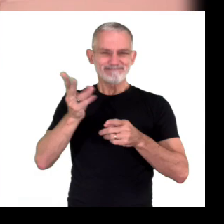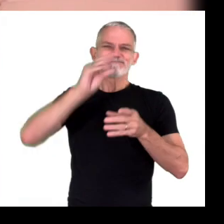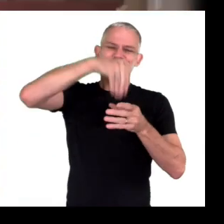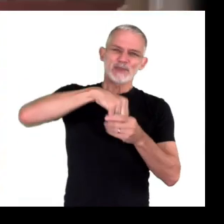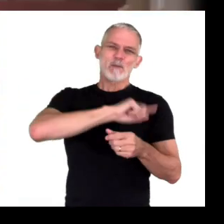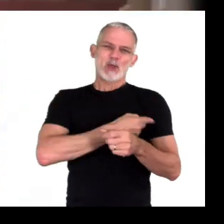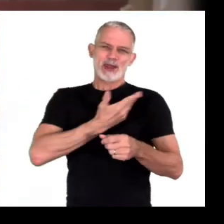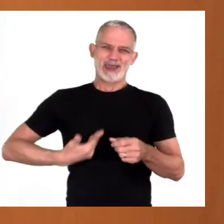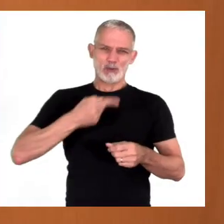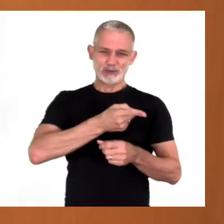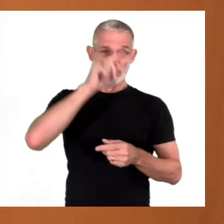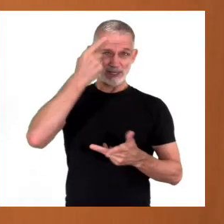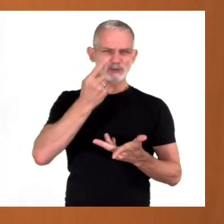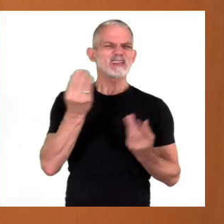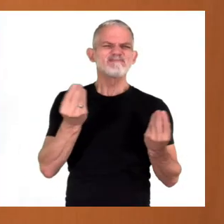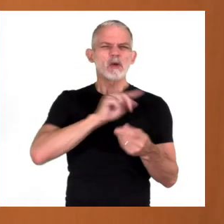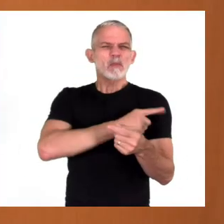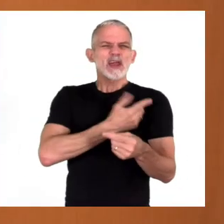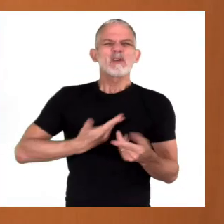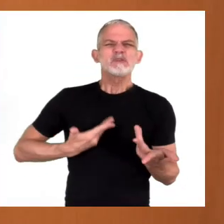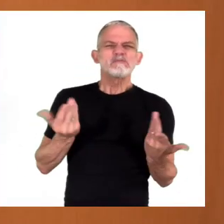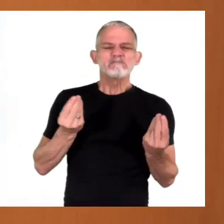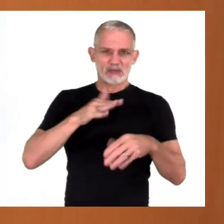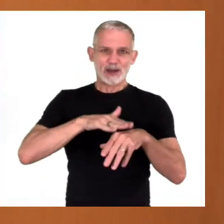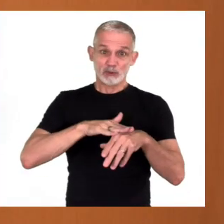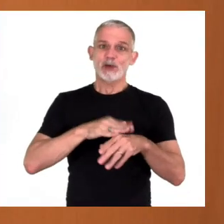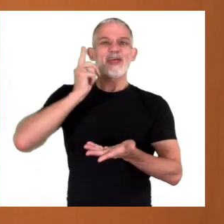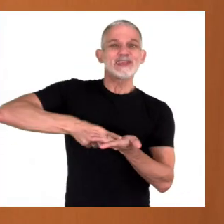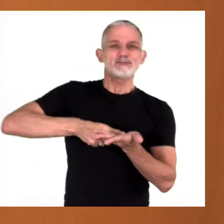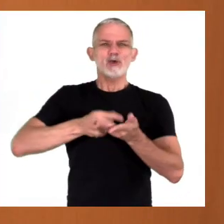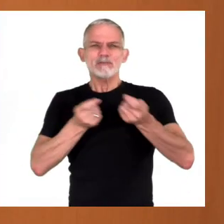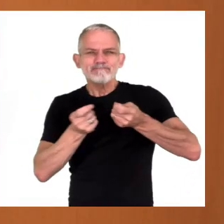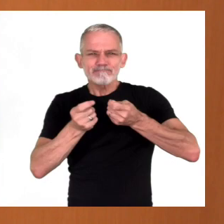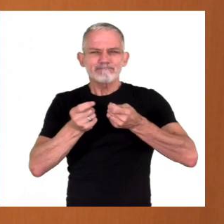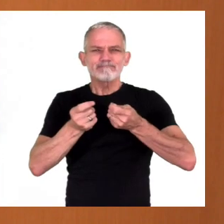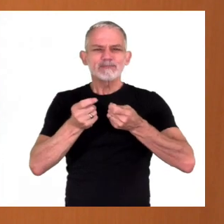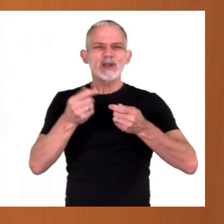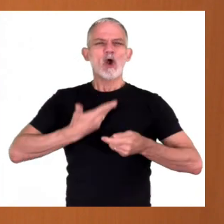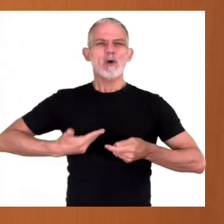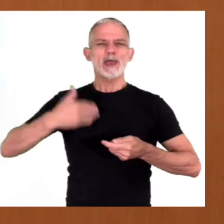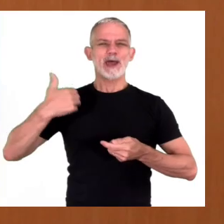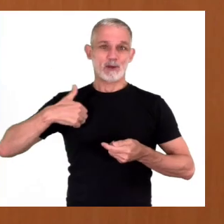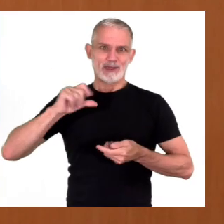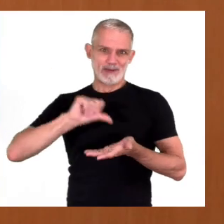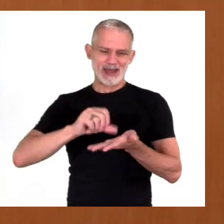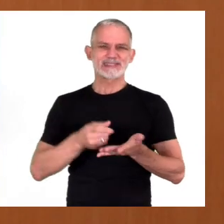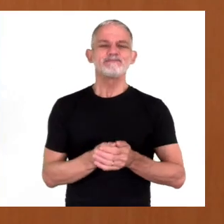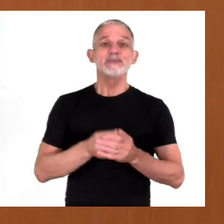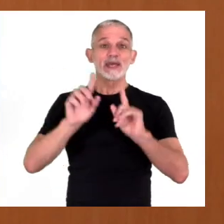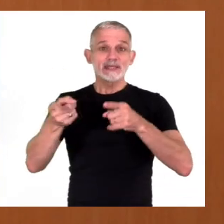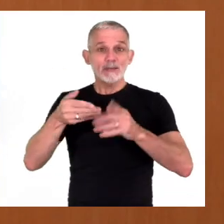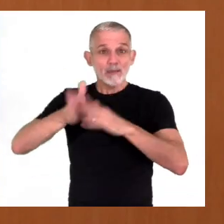del Poder Ejecutivo Nacional. El Poder Ejecutivo es responsable de tomar decisiones, administrar y llevar adelante el gobierno del país. Por otro lado,